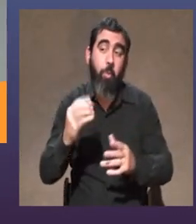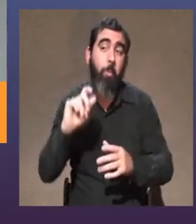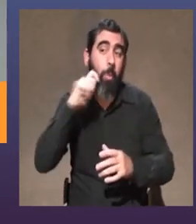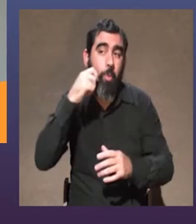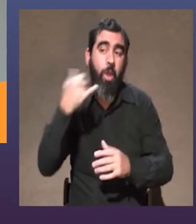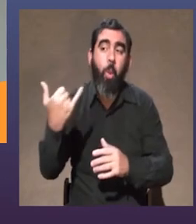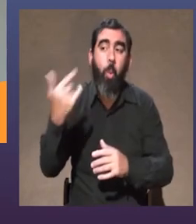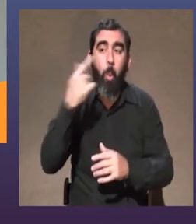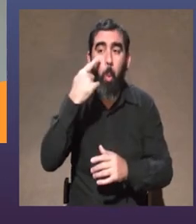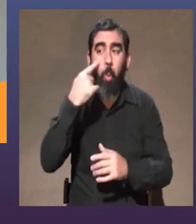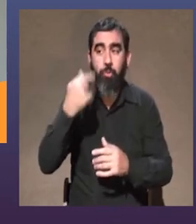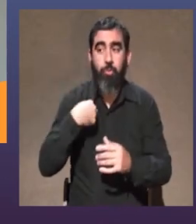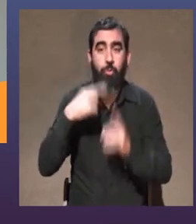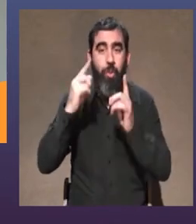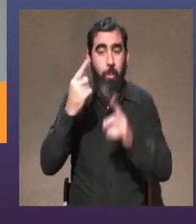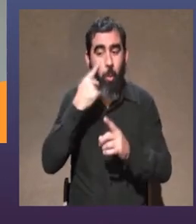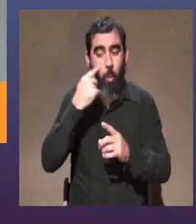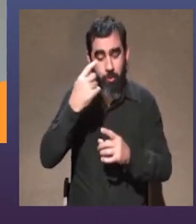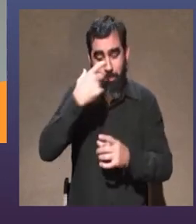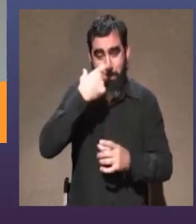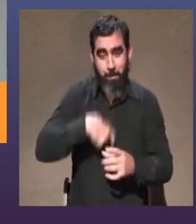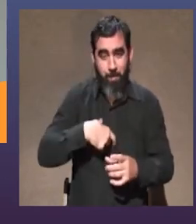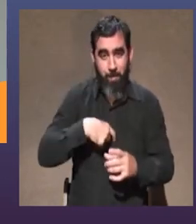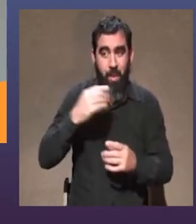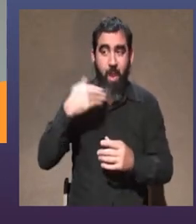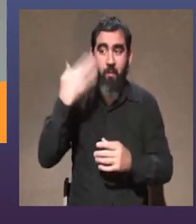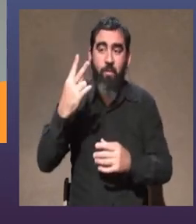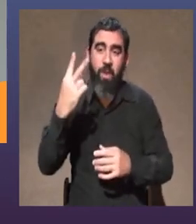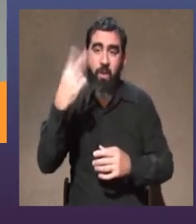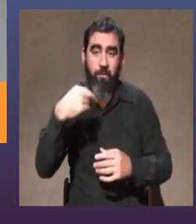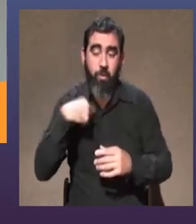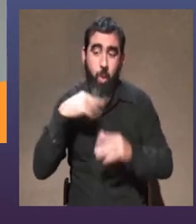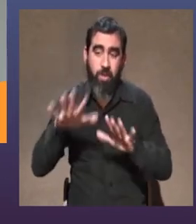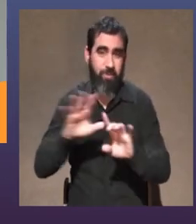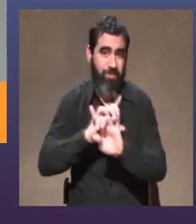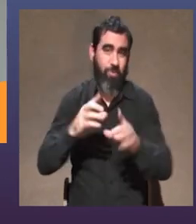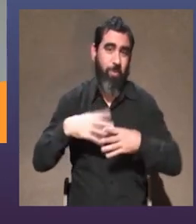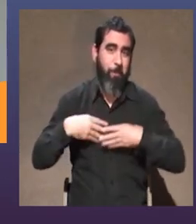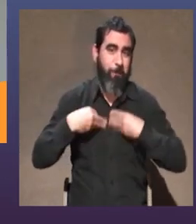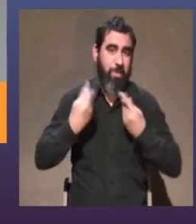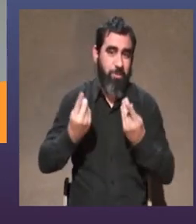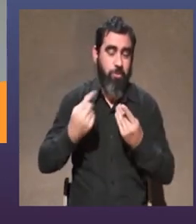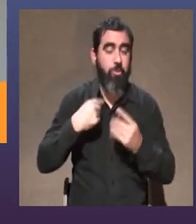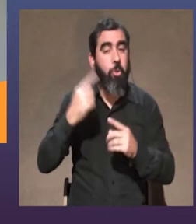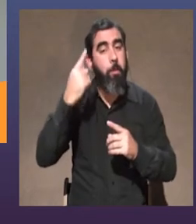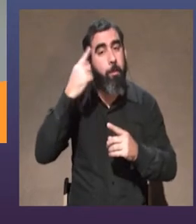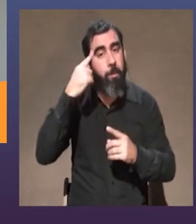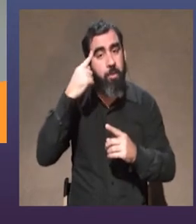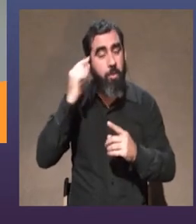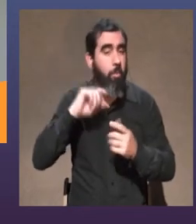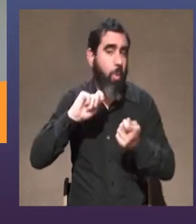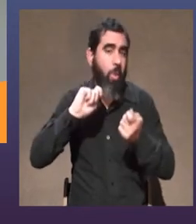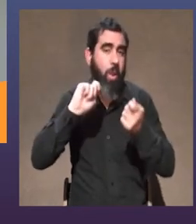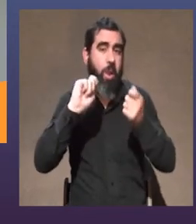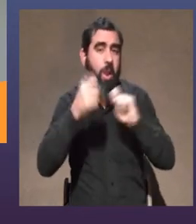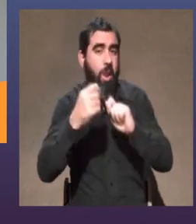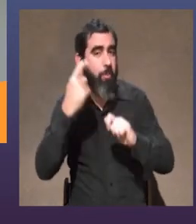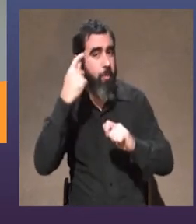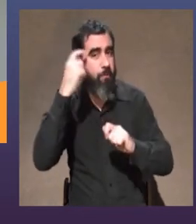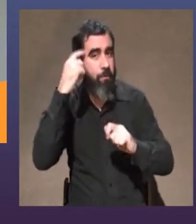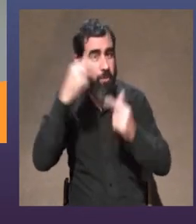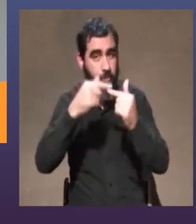qué se ve de afuera, yo no lo veo así, es más, me considero como muy mutante a nivel creativo y creo que lo que más me